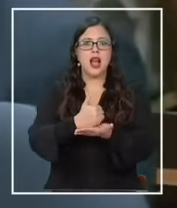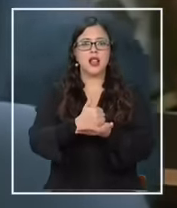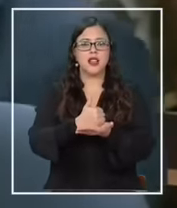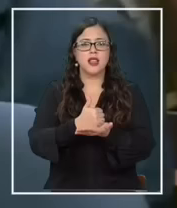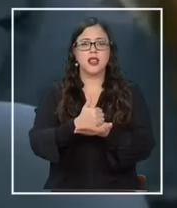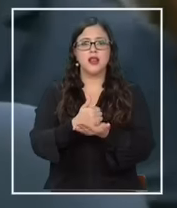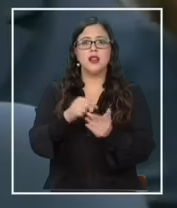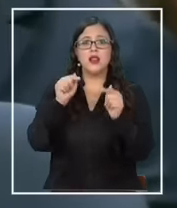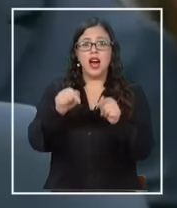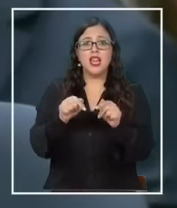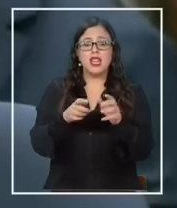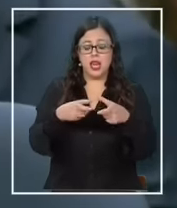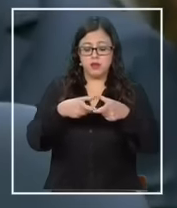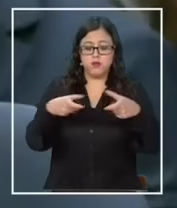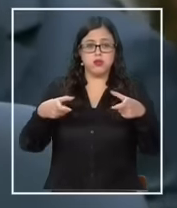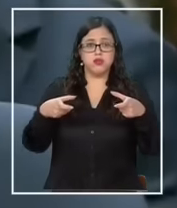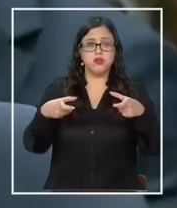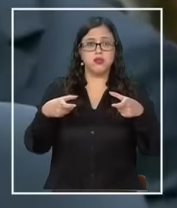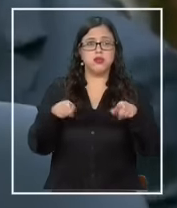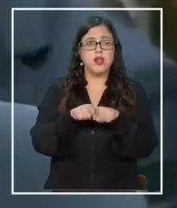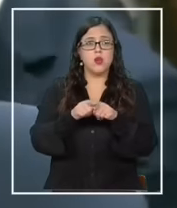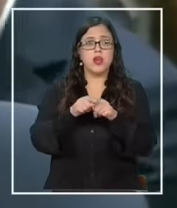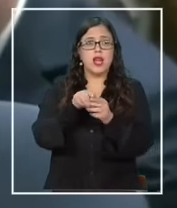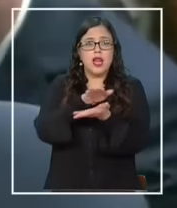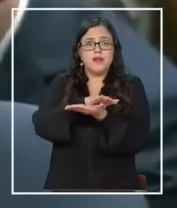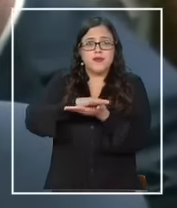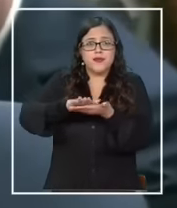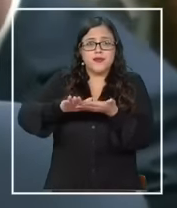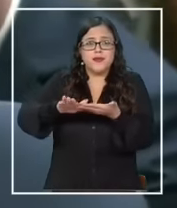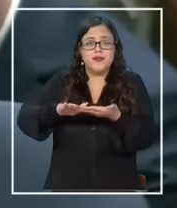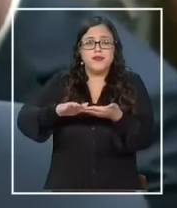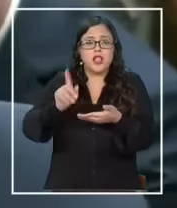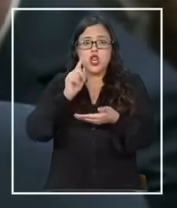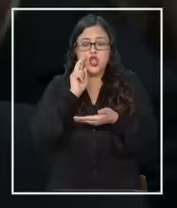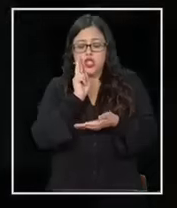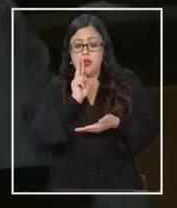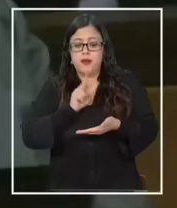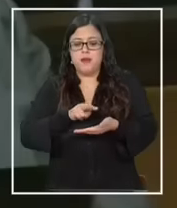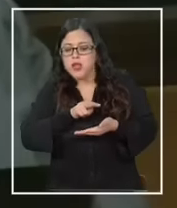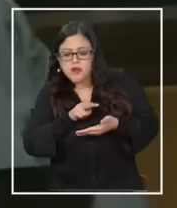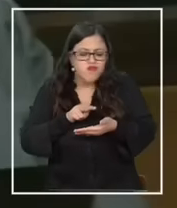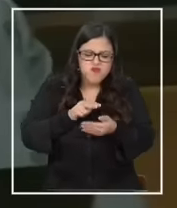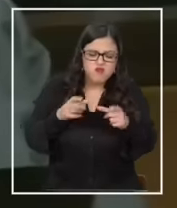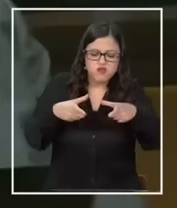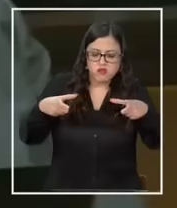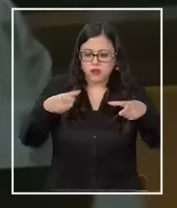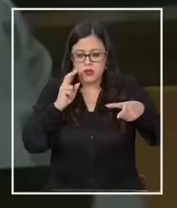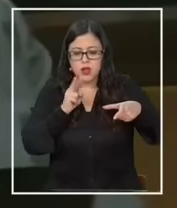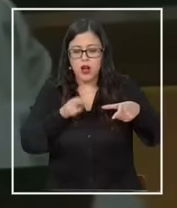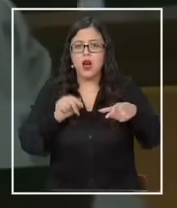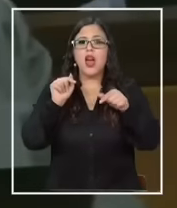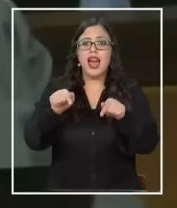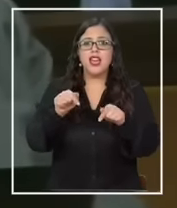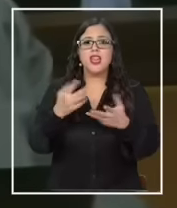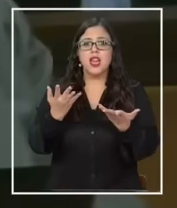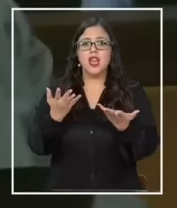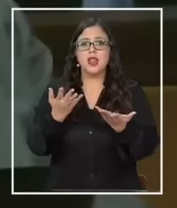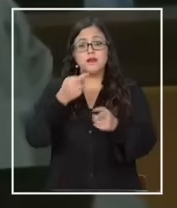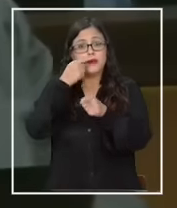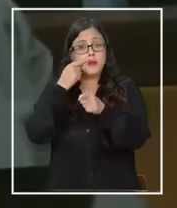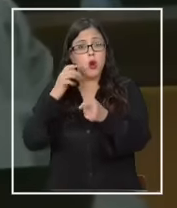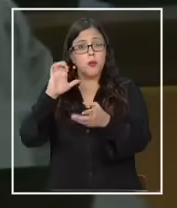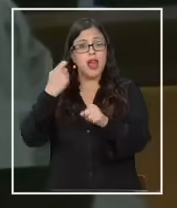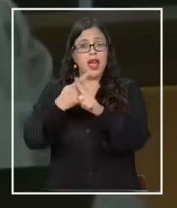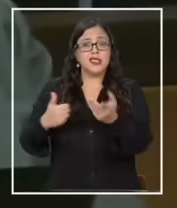en sobres con un papel interior que cubría los billetes y no permitía ver su contenido. De esta manera, Torrealba escuchó las diversas acusaciones